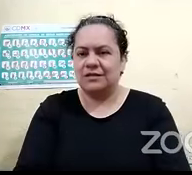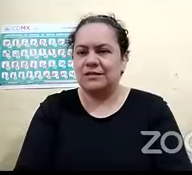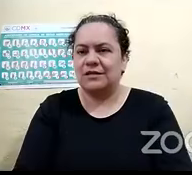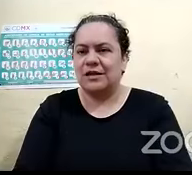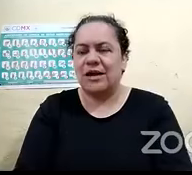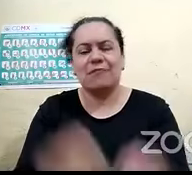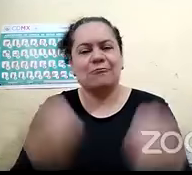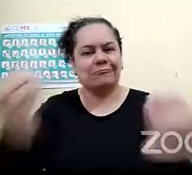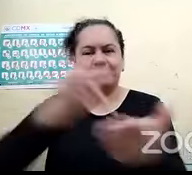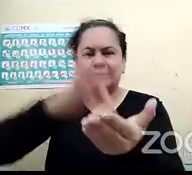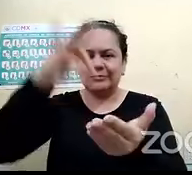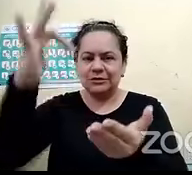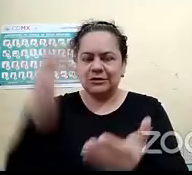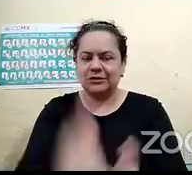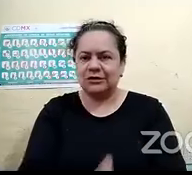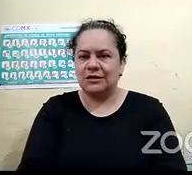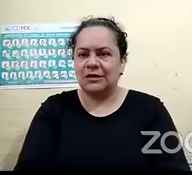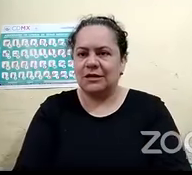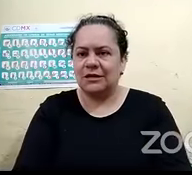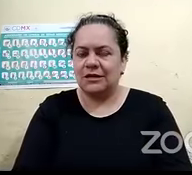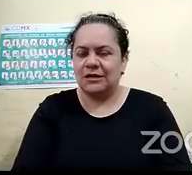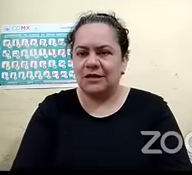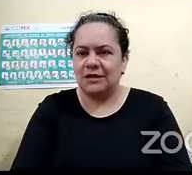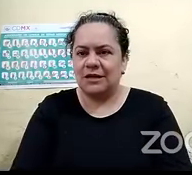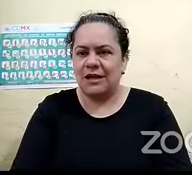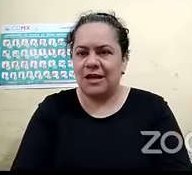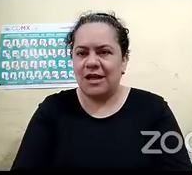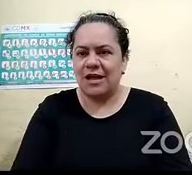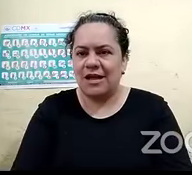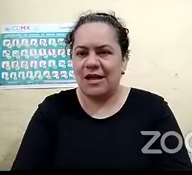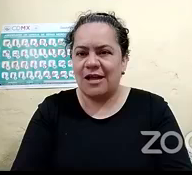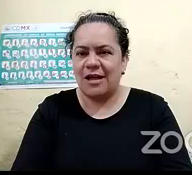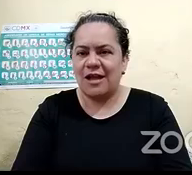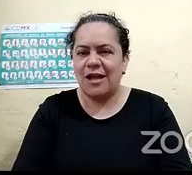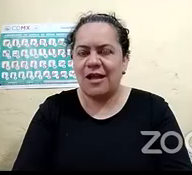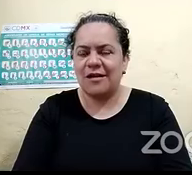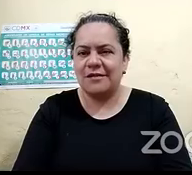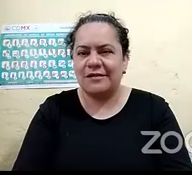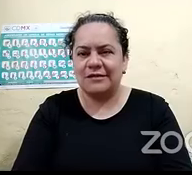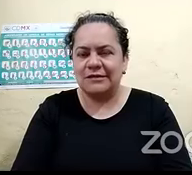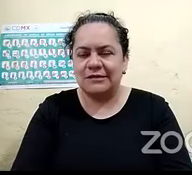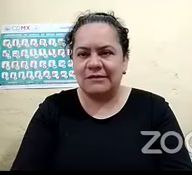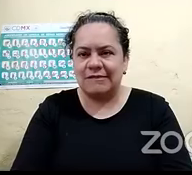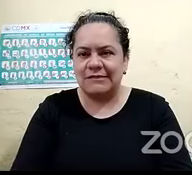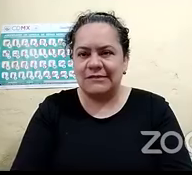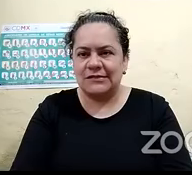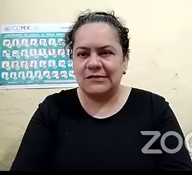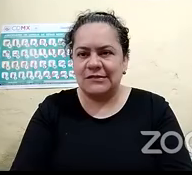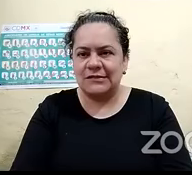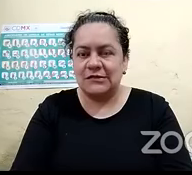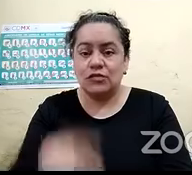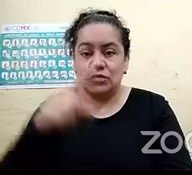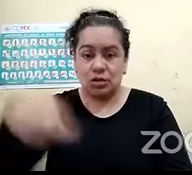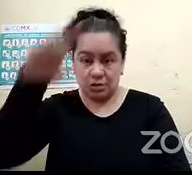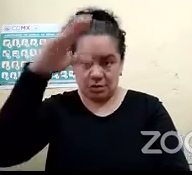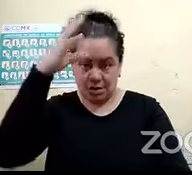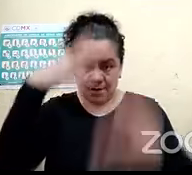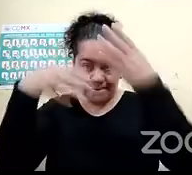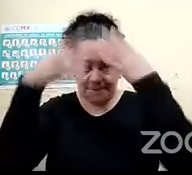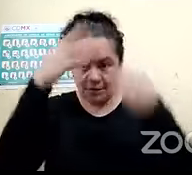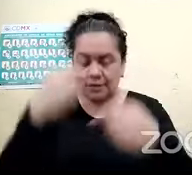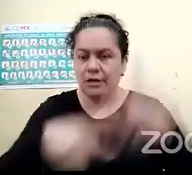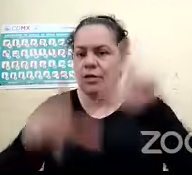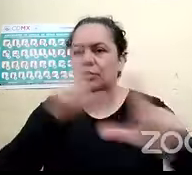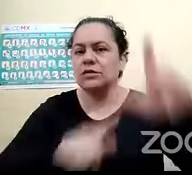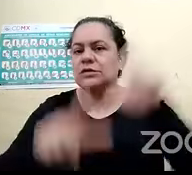gracias y ahorita que estamos en la parte de comerciales también voy a hacer el comercial de quien quiera aprender lengua de señas mexicana pues también